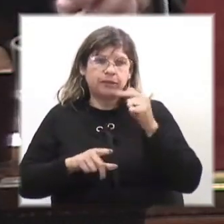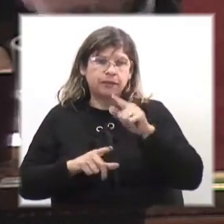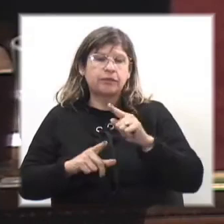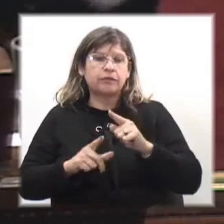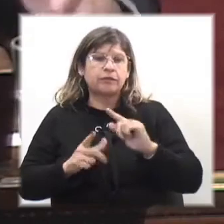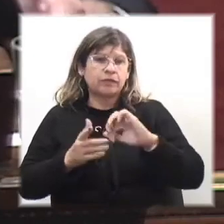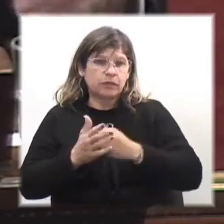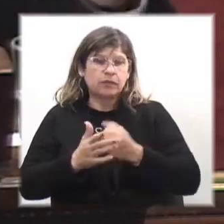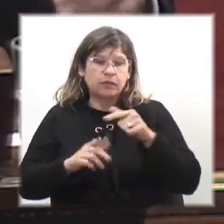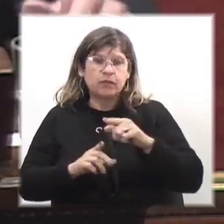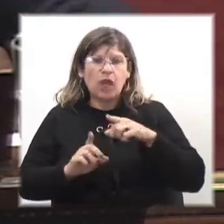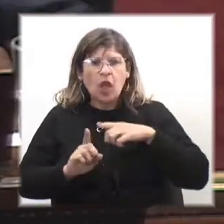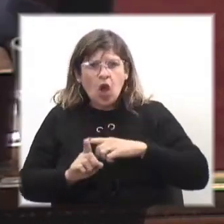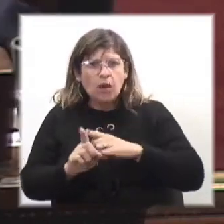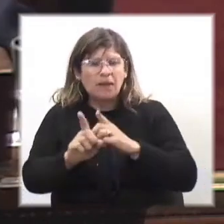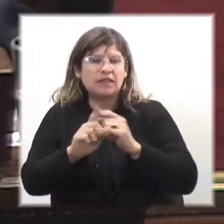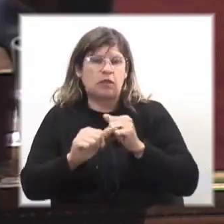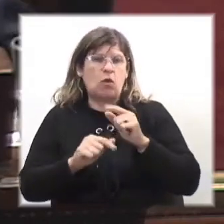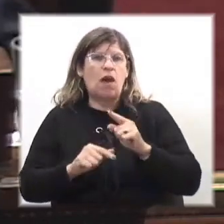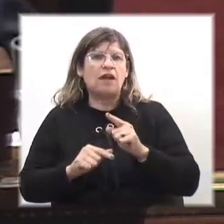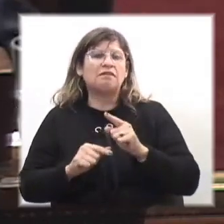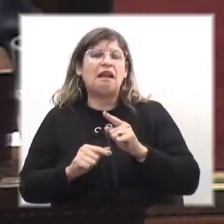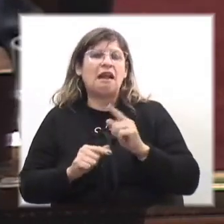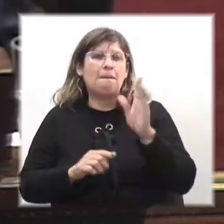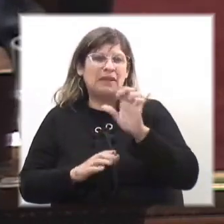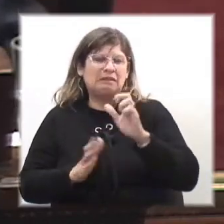bancos a perseguir a las pymes.